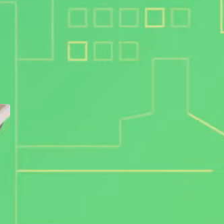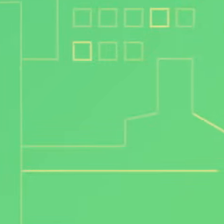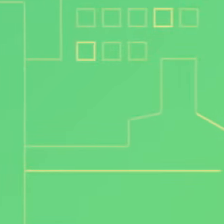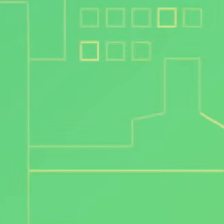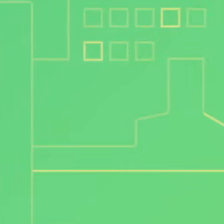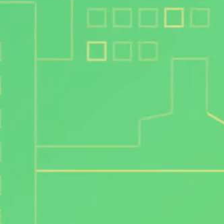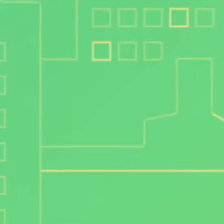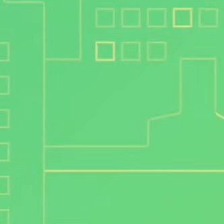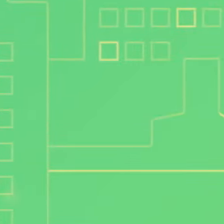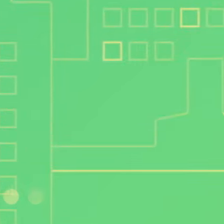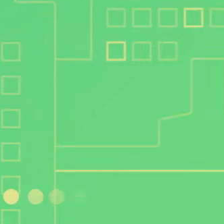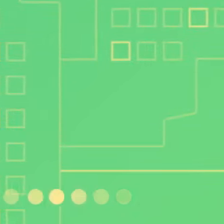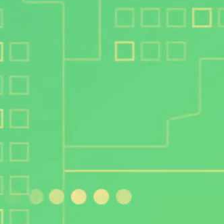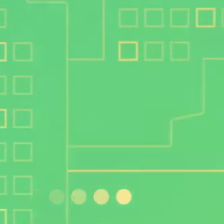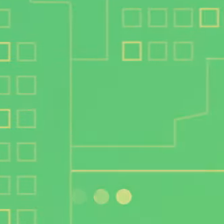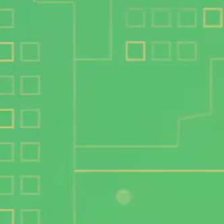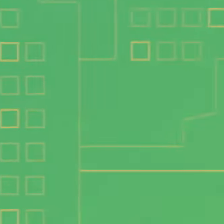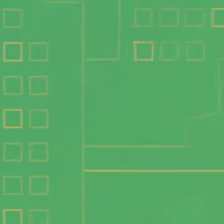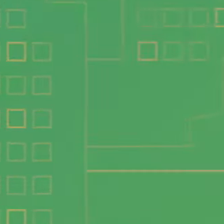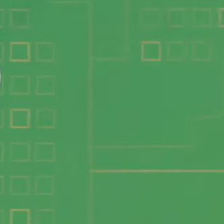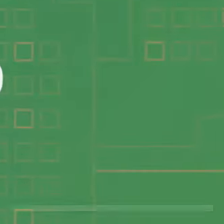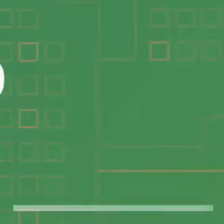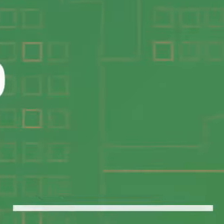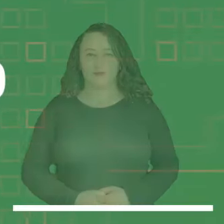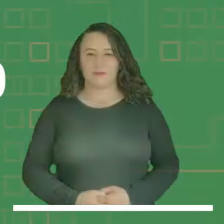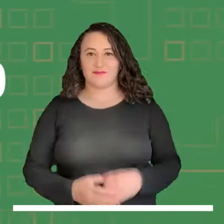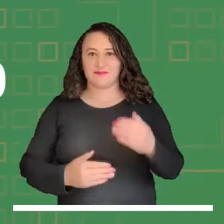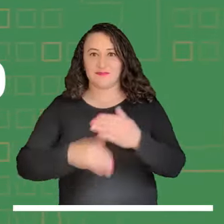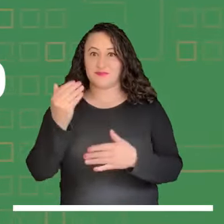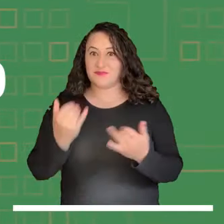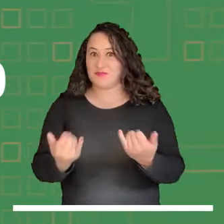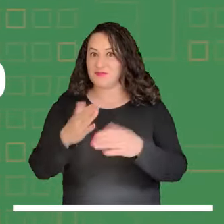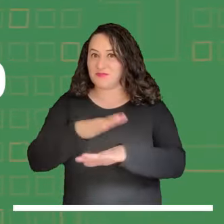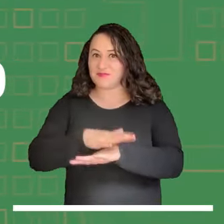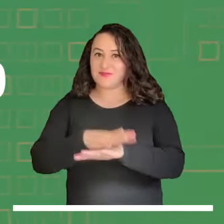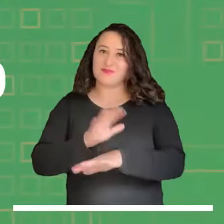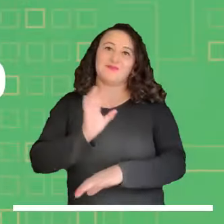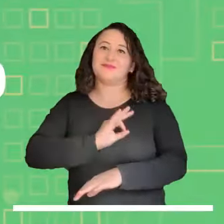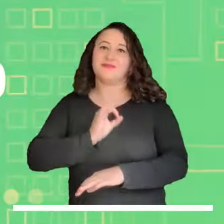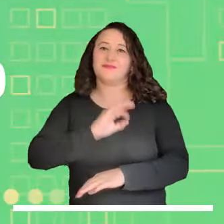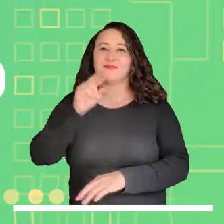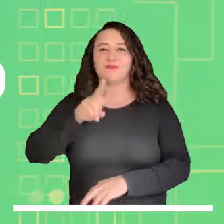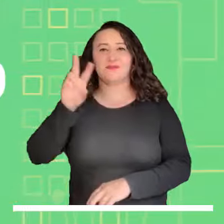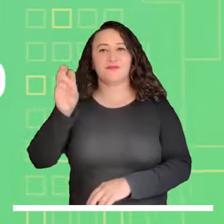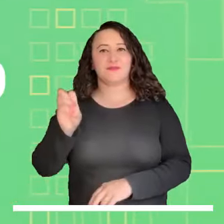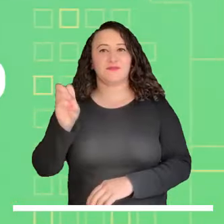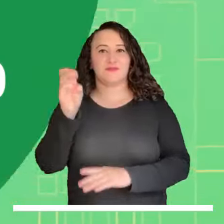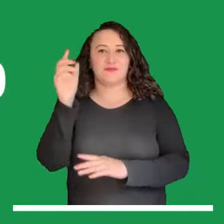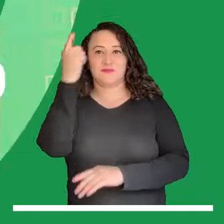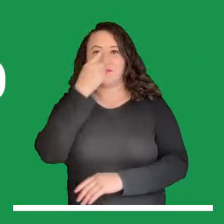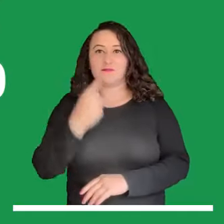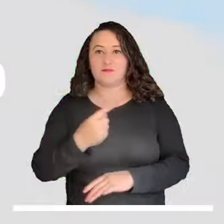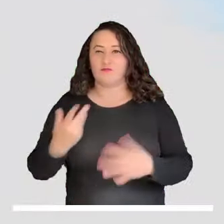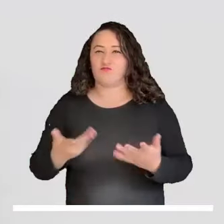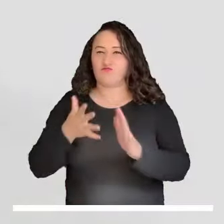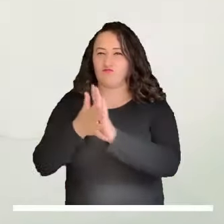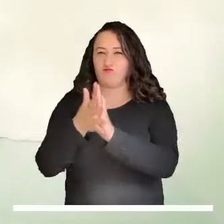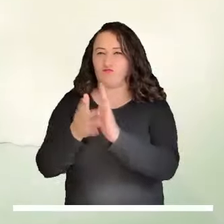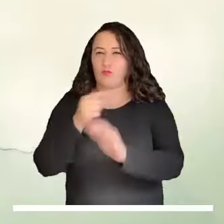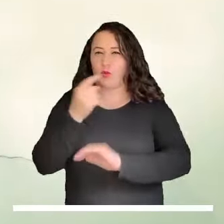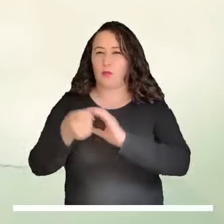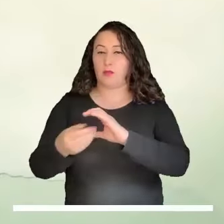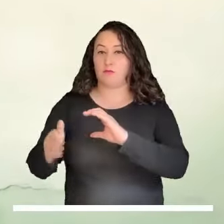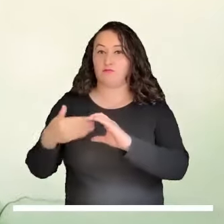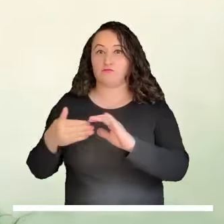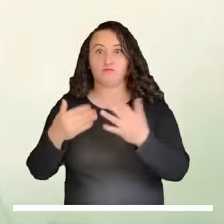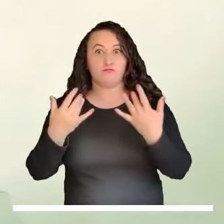Iniciamos la tarde de este sábado 28 de septiembre con la información meteorológica más reciente y